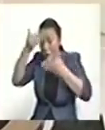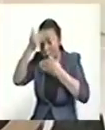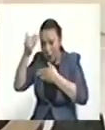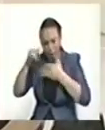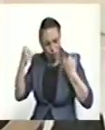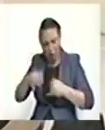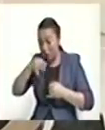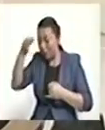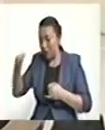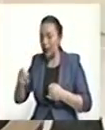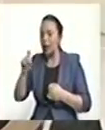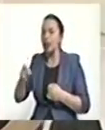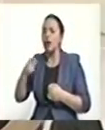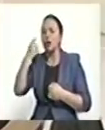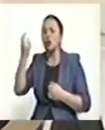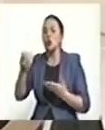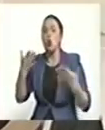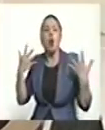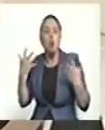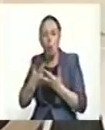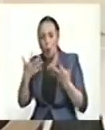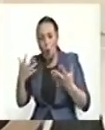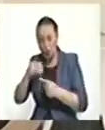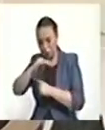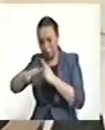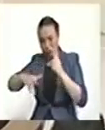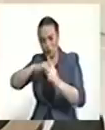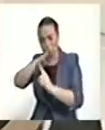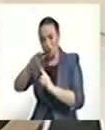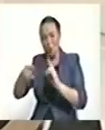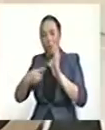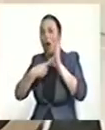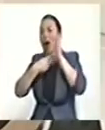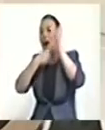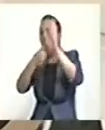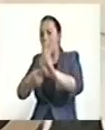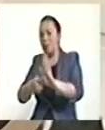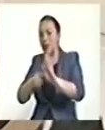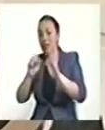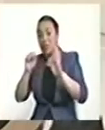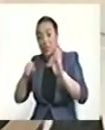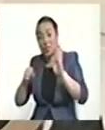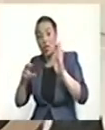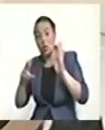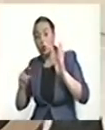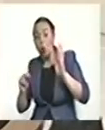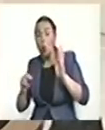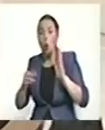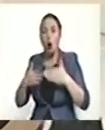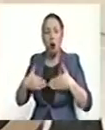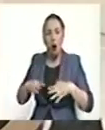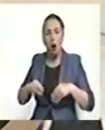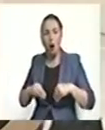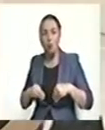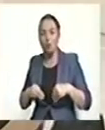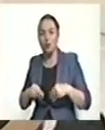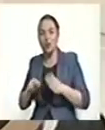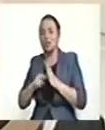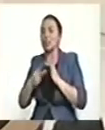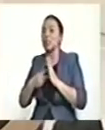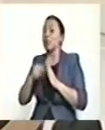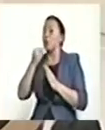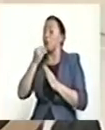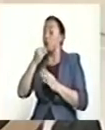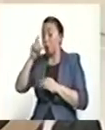dicen que se tienen que buscar elementos de contexto para determinar si me dio consentimiento alguno. Decir, si alguien